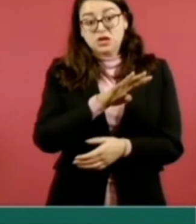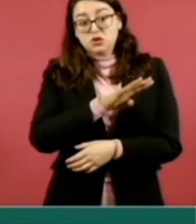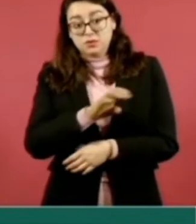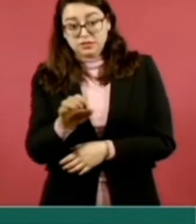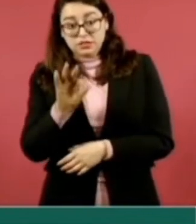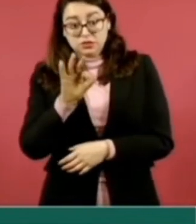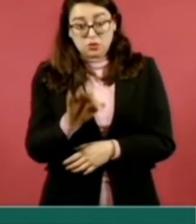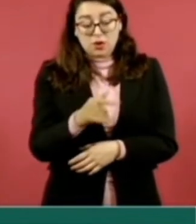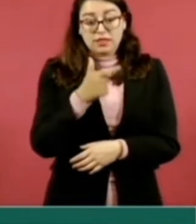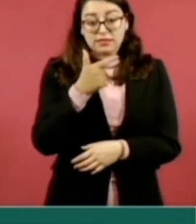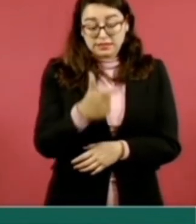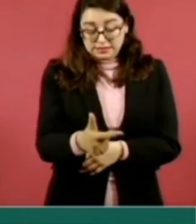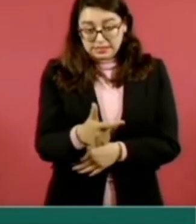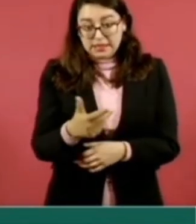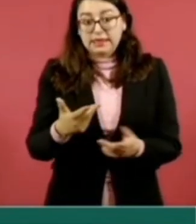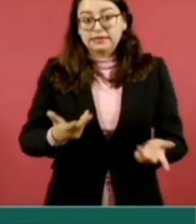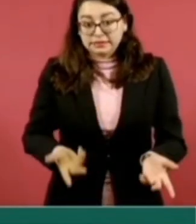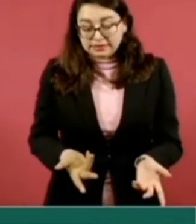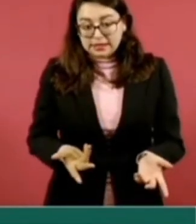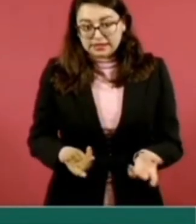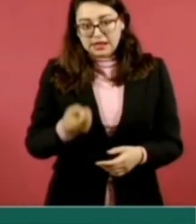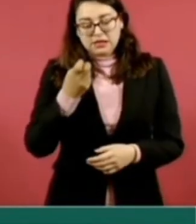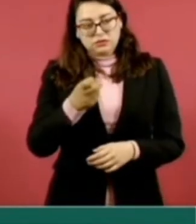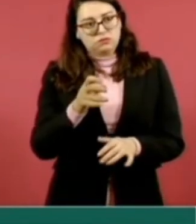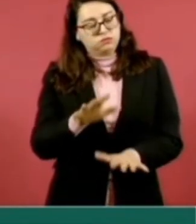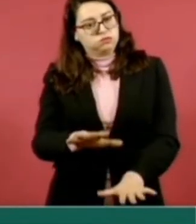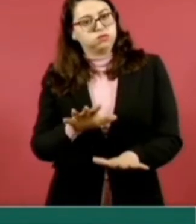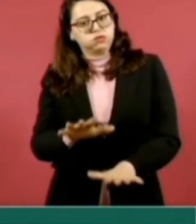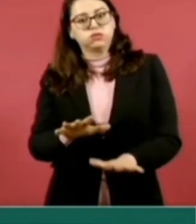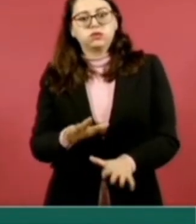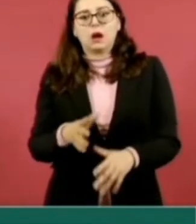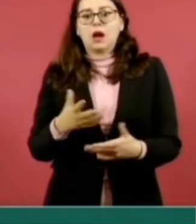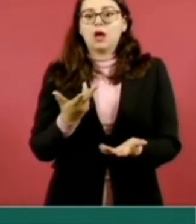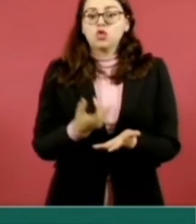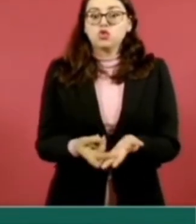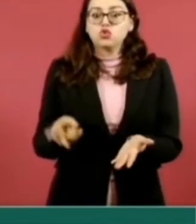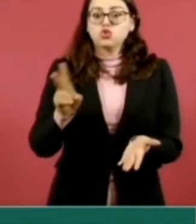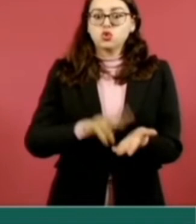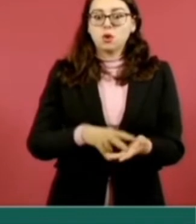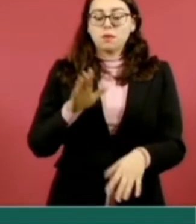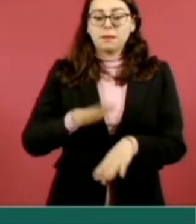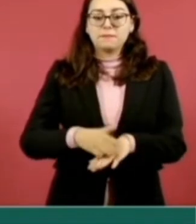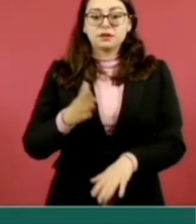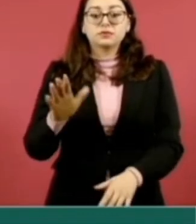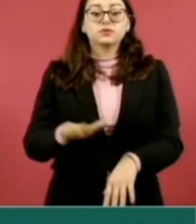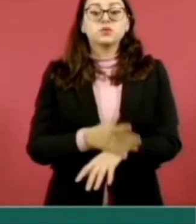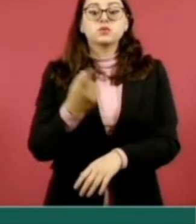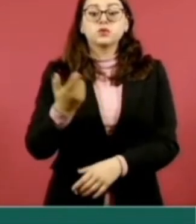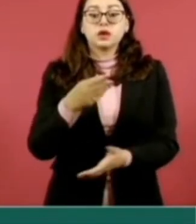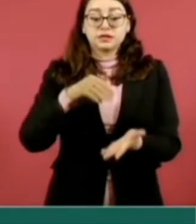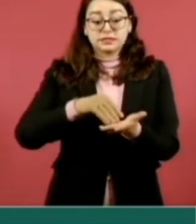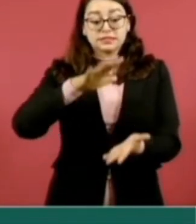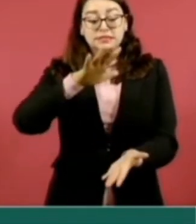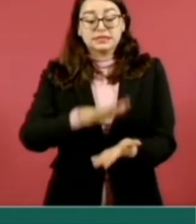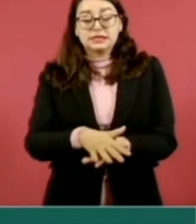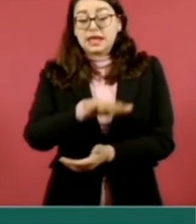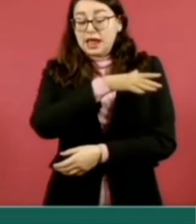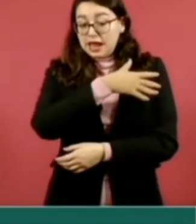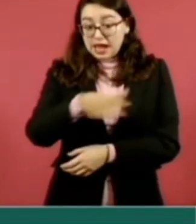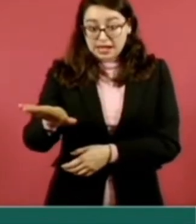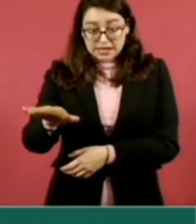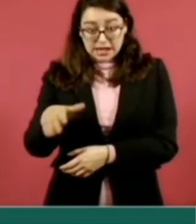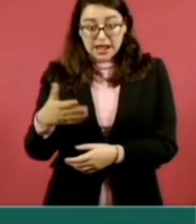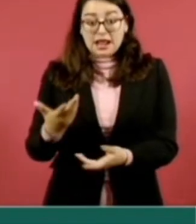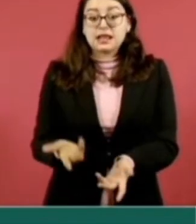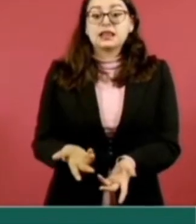por ciento. Este es uno de los datos que siempre impacta más, porque en el anterior modelo la consulta en el primer nivel fundamentalmente se